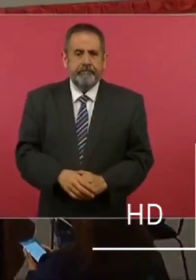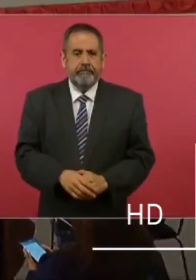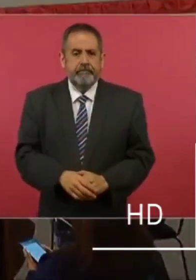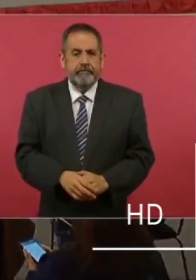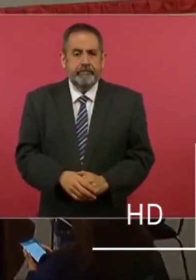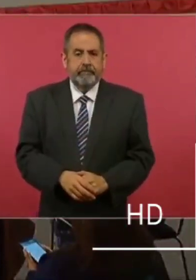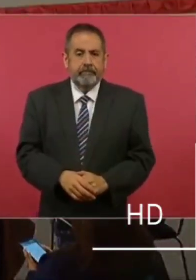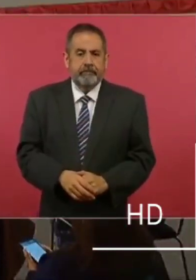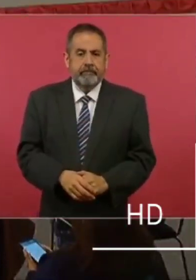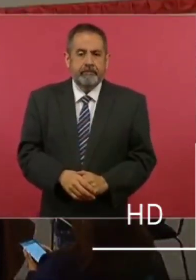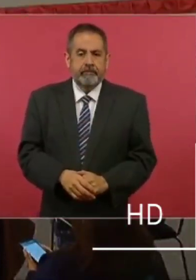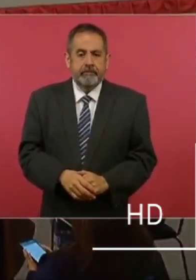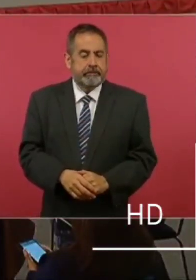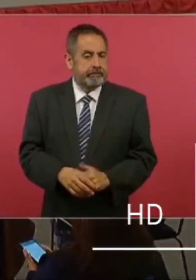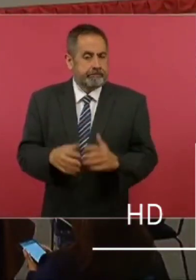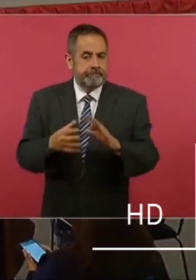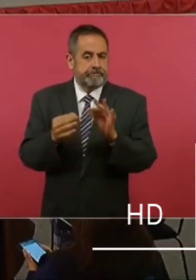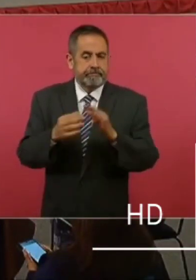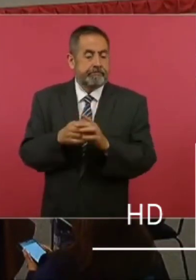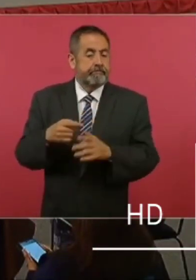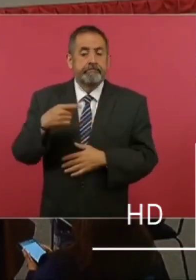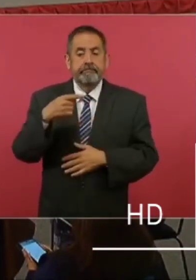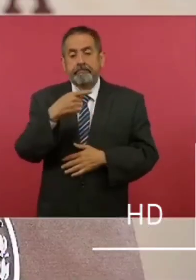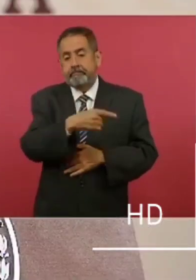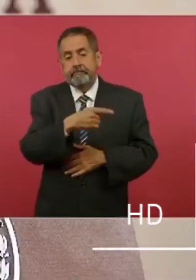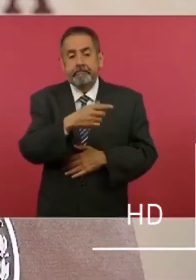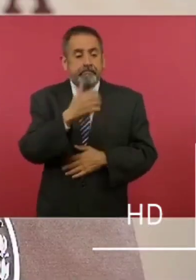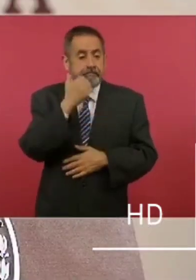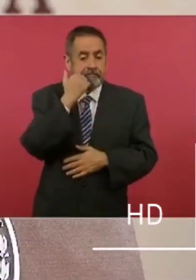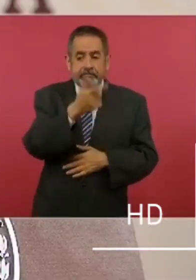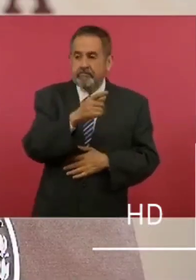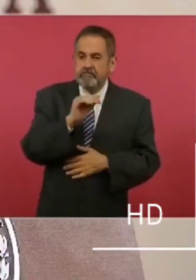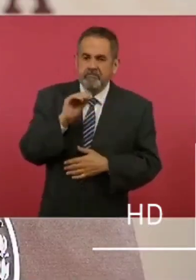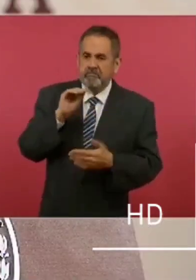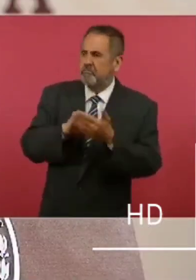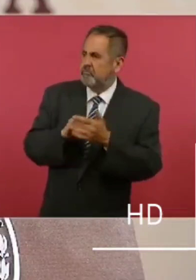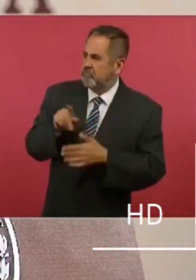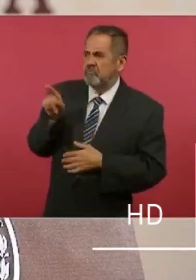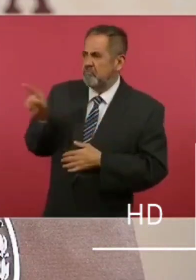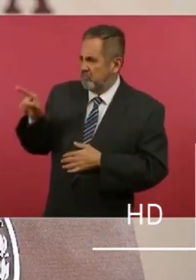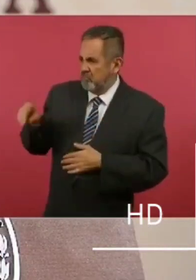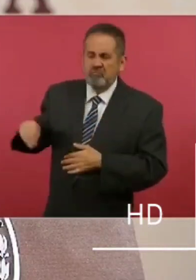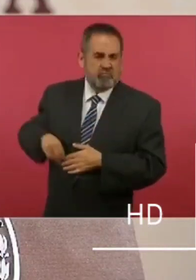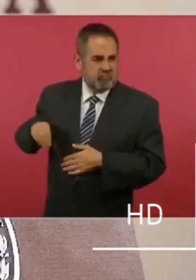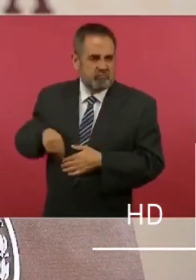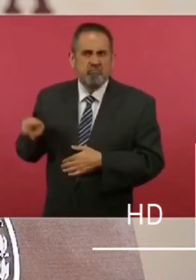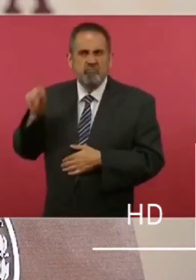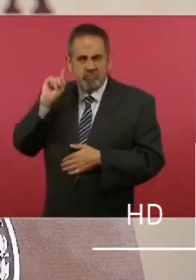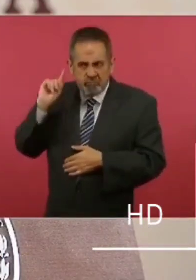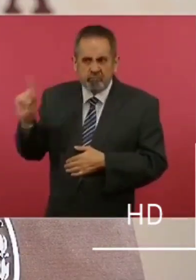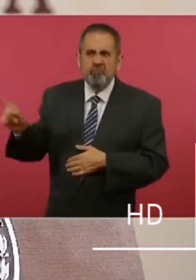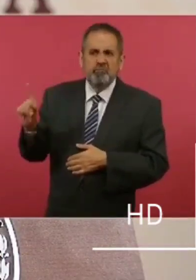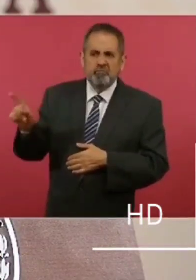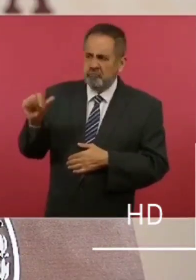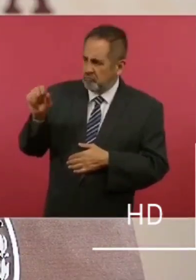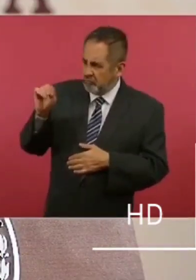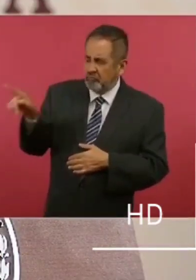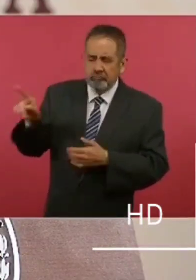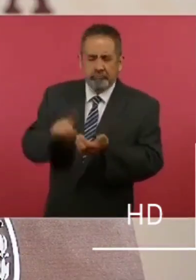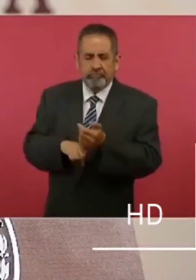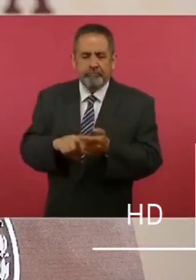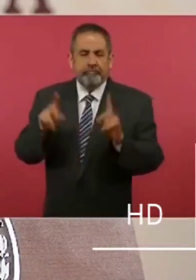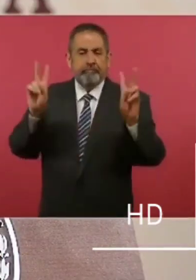Dicho de otra manera, la oposición busca colocar el tema de un posible atentado contra la que se